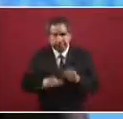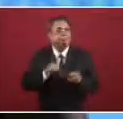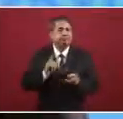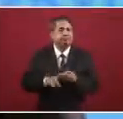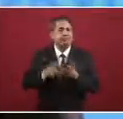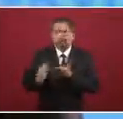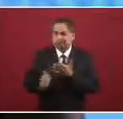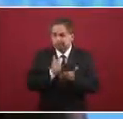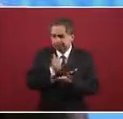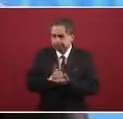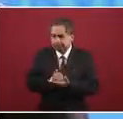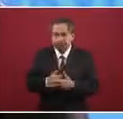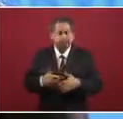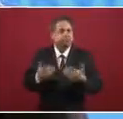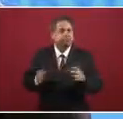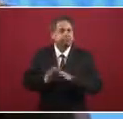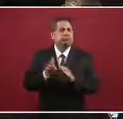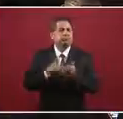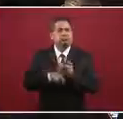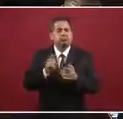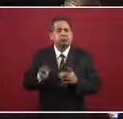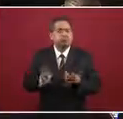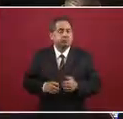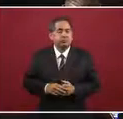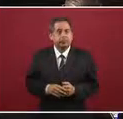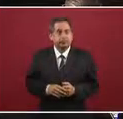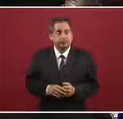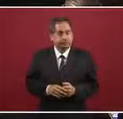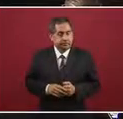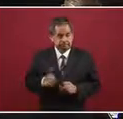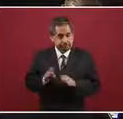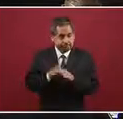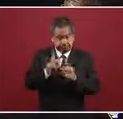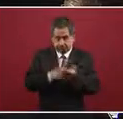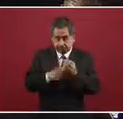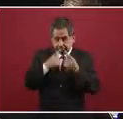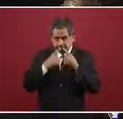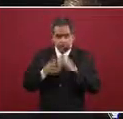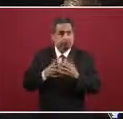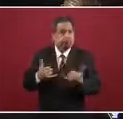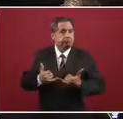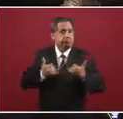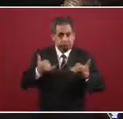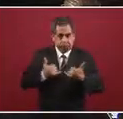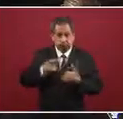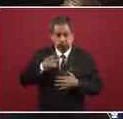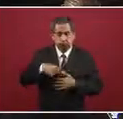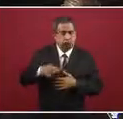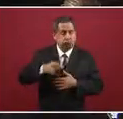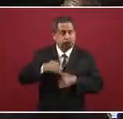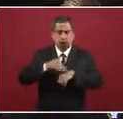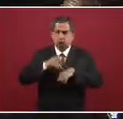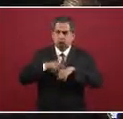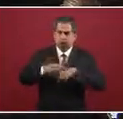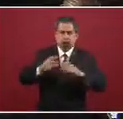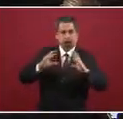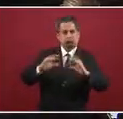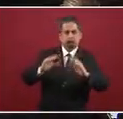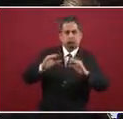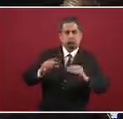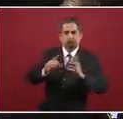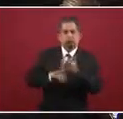las ciudades y cómo en este encuentro entre jóvenes y sus tutores, pues se ha venido,